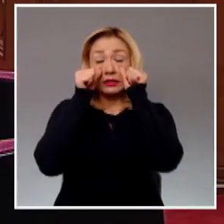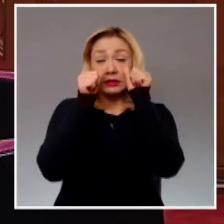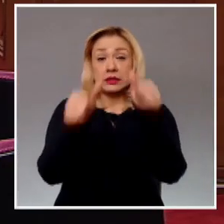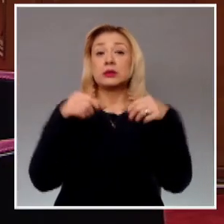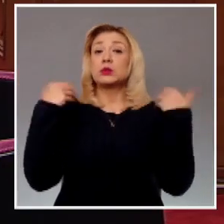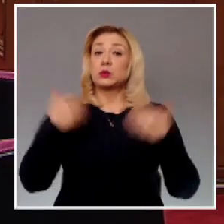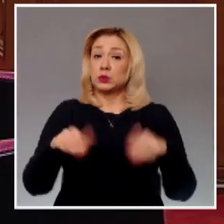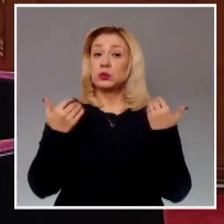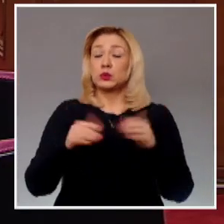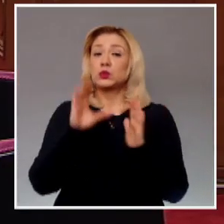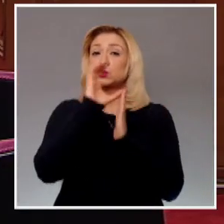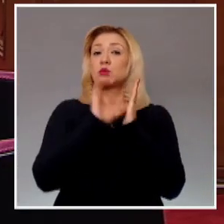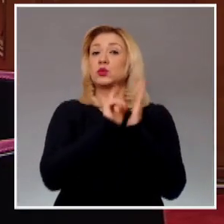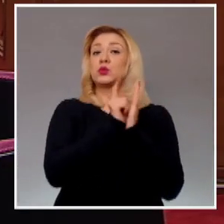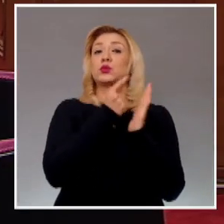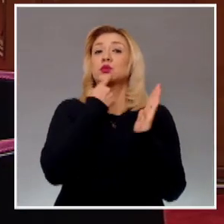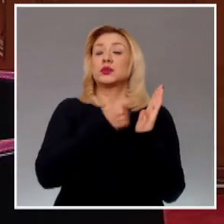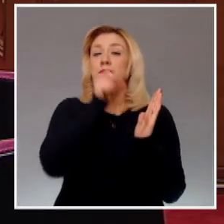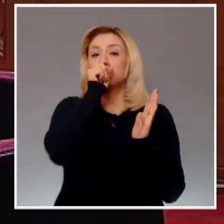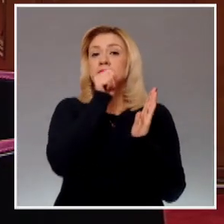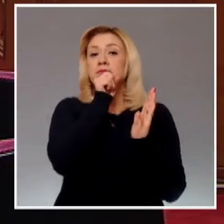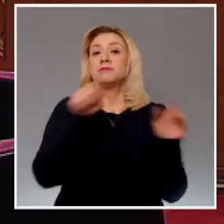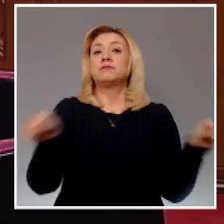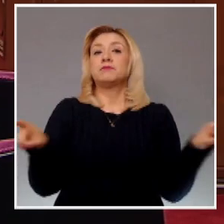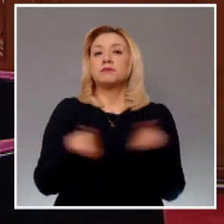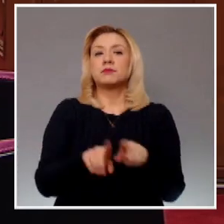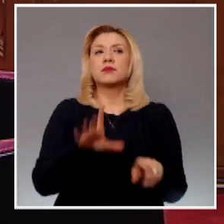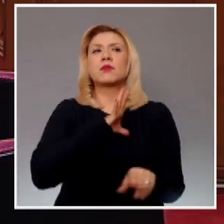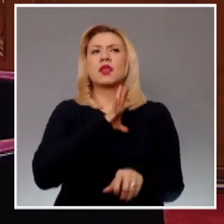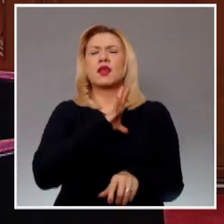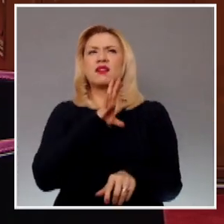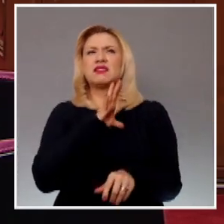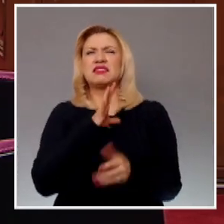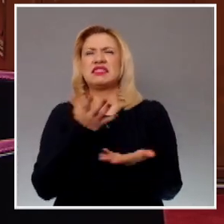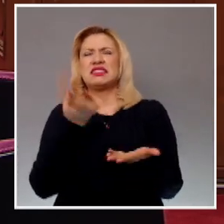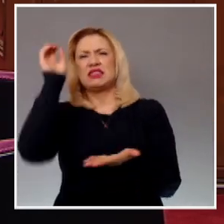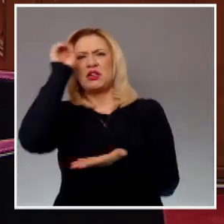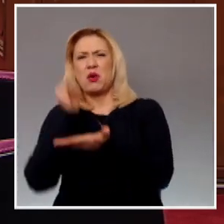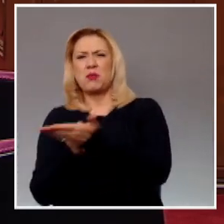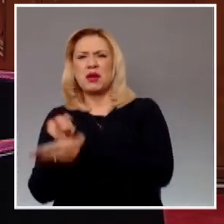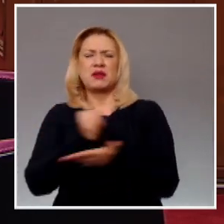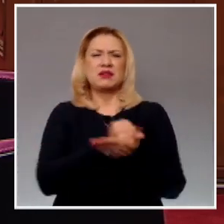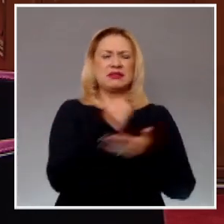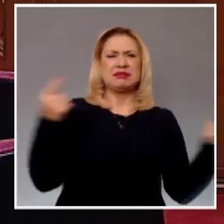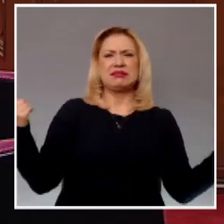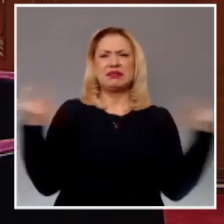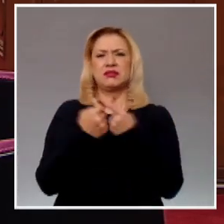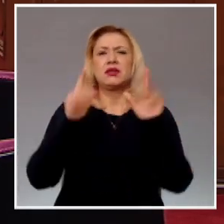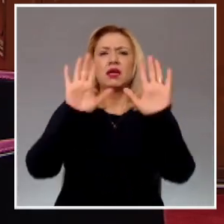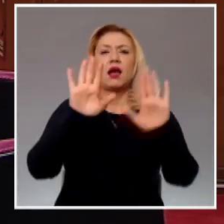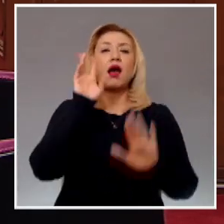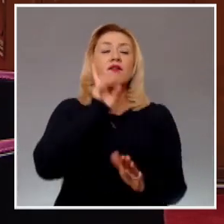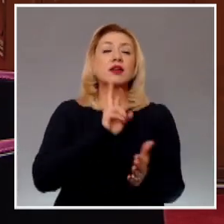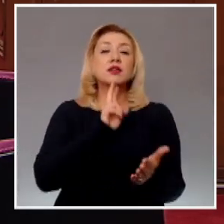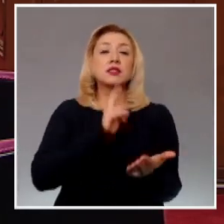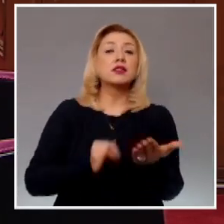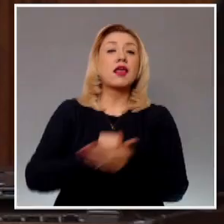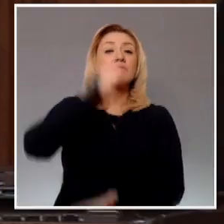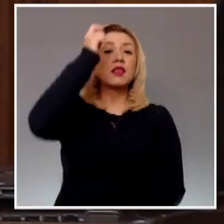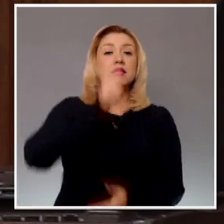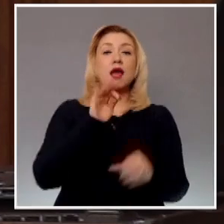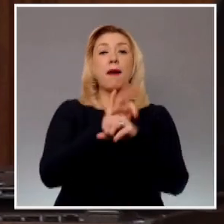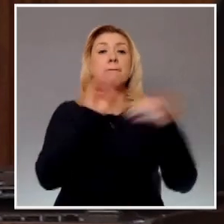Constitución, entre ellos una contradicción de criterios en la que determinaría si en una sentencia de amparo indirecto pueden dictarse